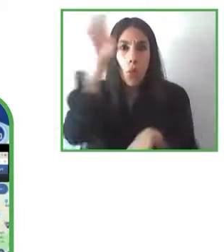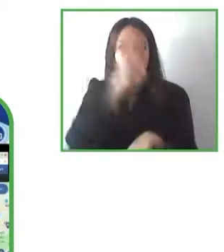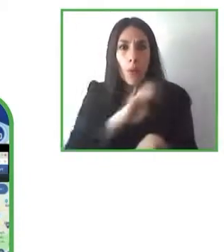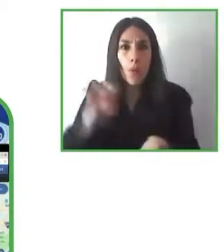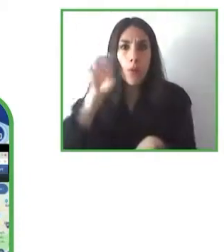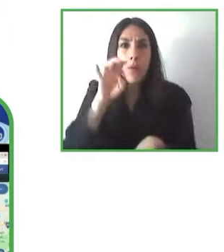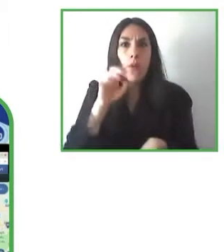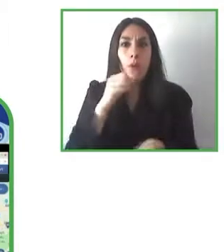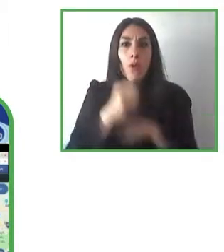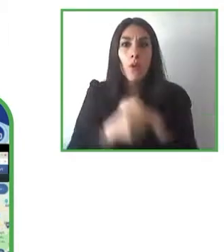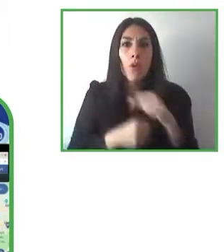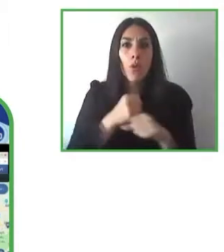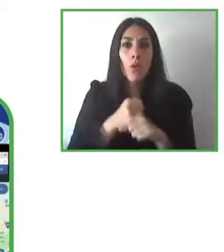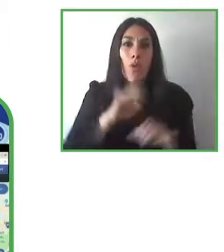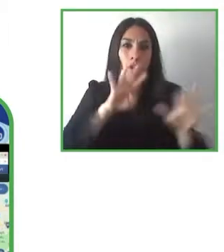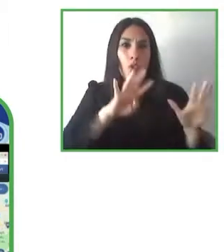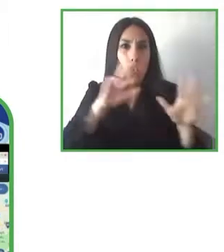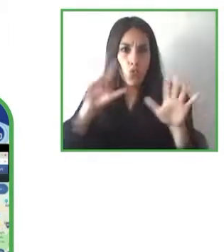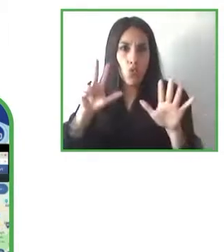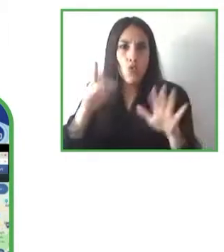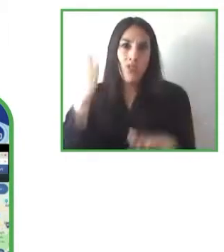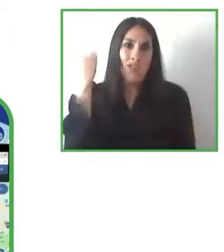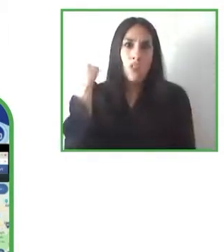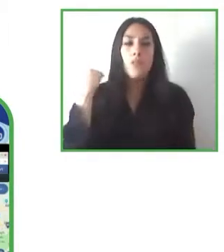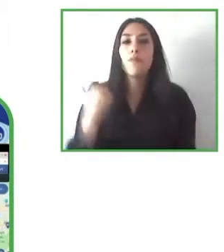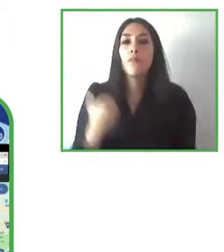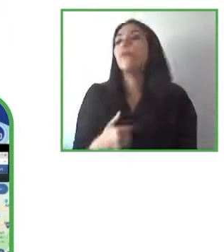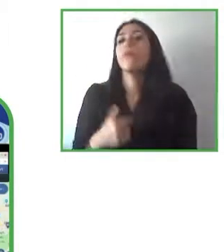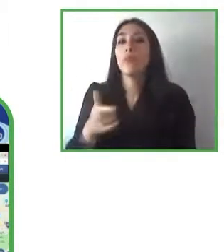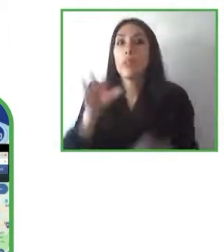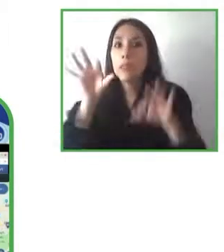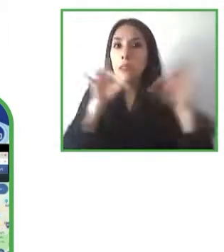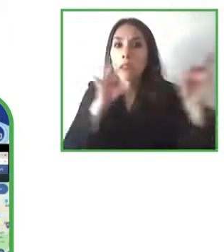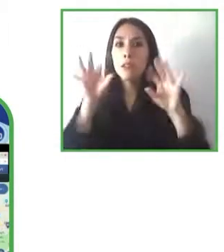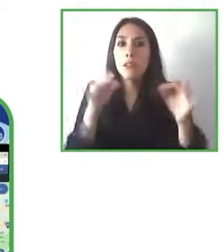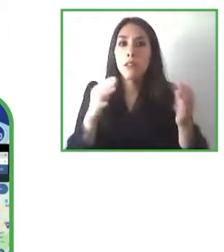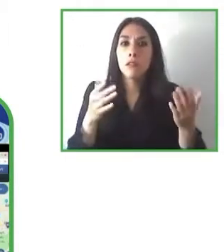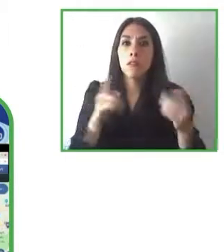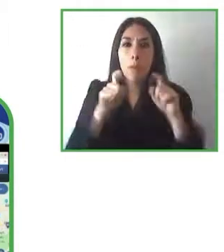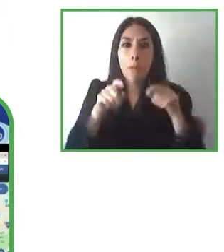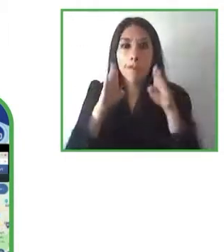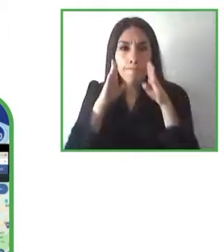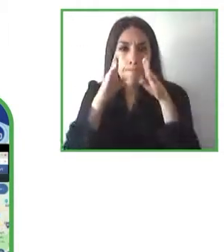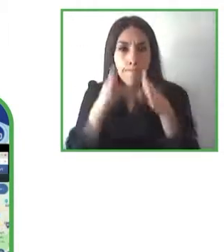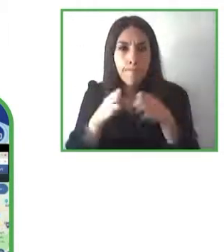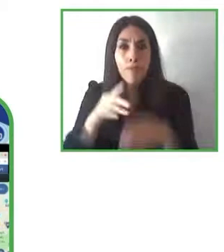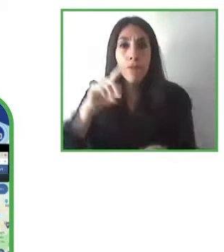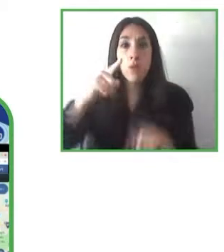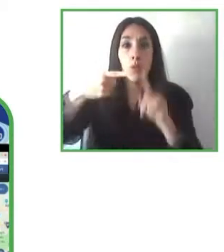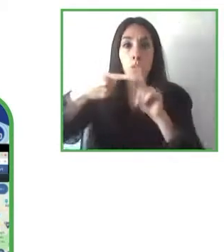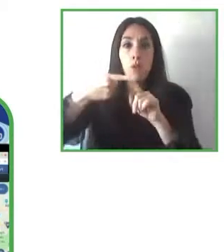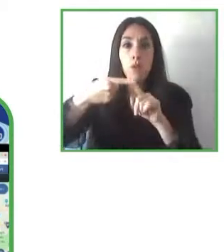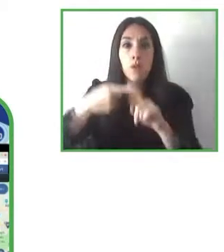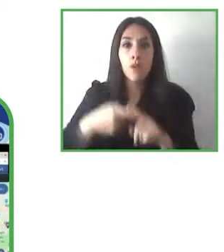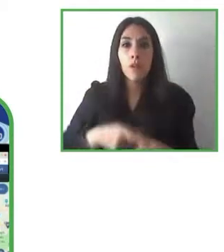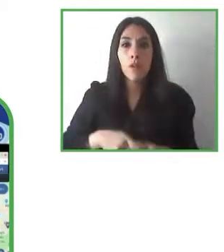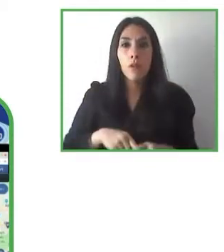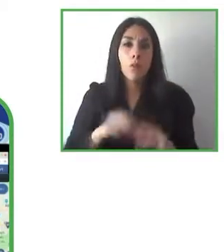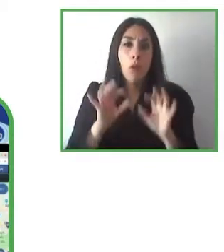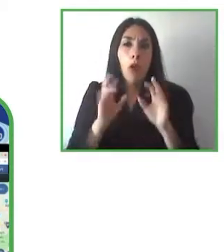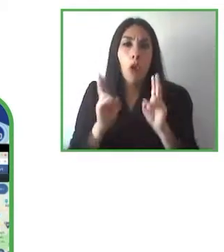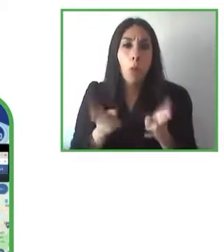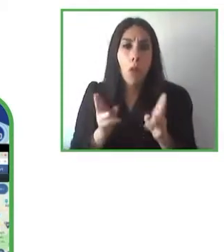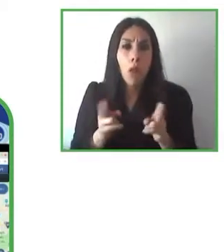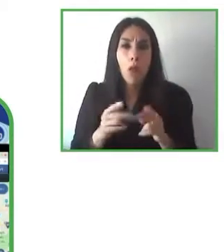tomaban varias decisiones entre estas estandardizar lo que era la tarjeta europea y en segundo lugar el